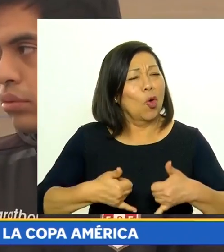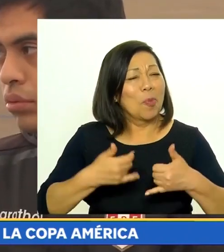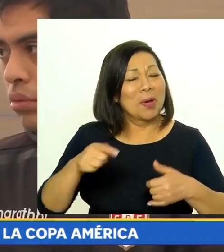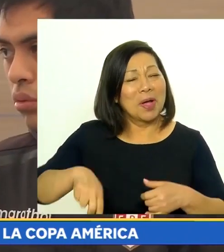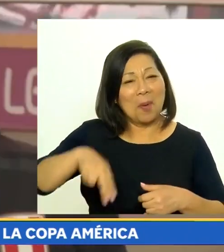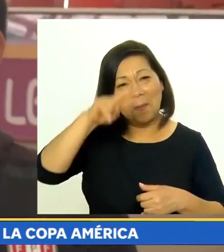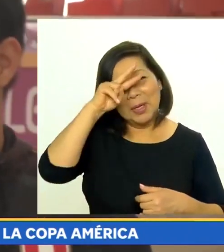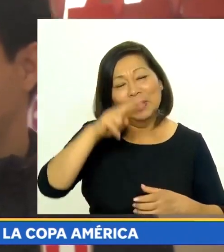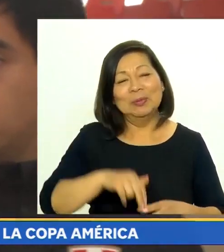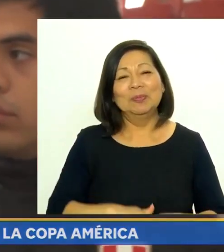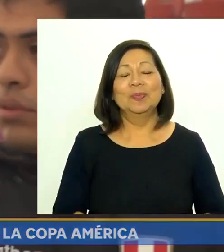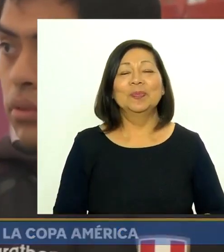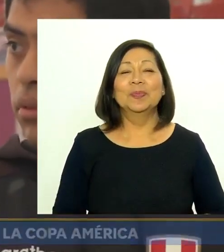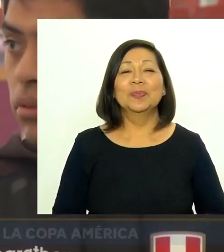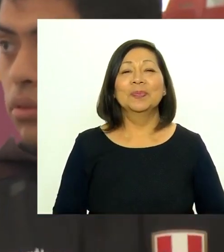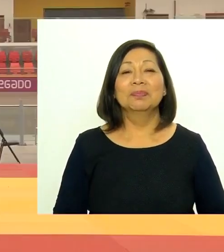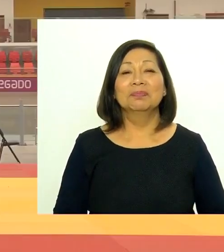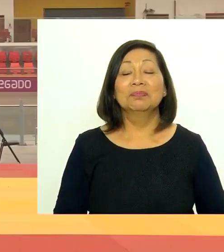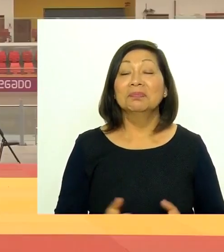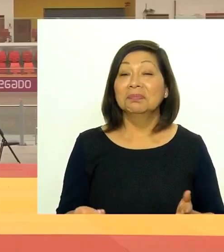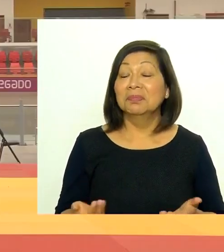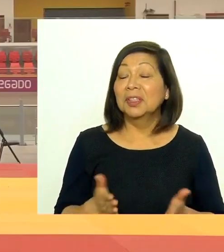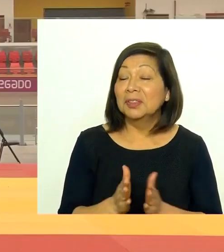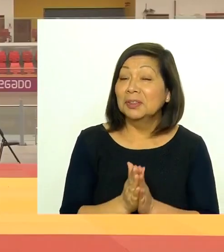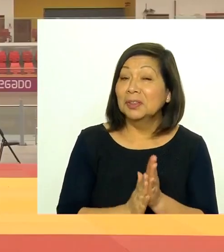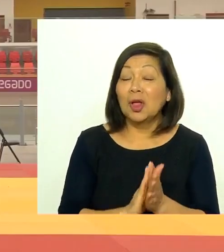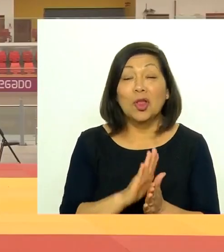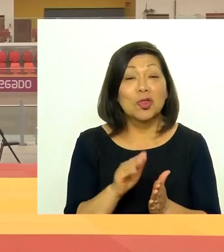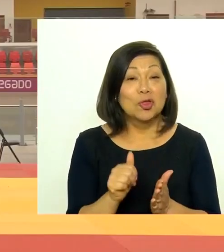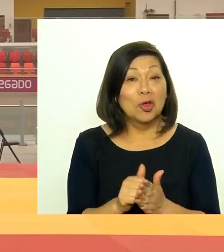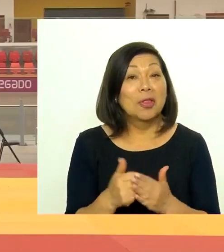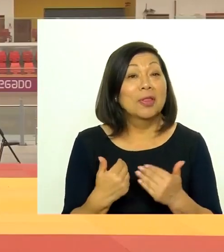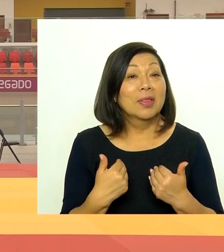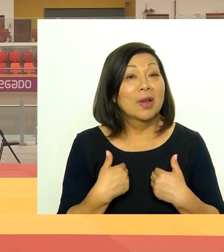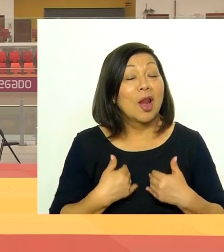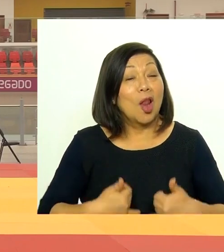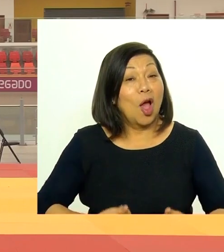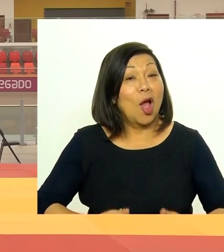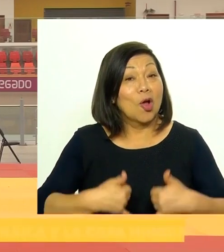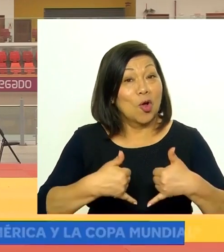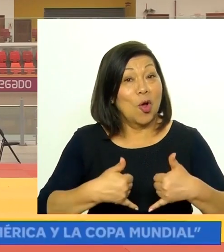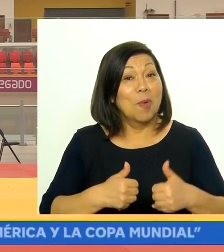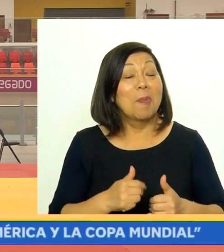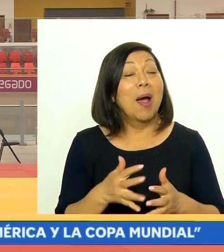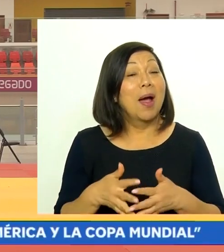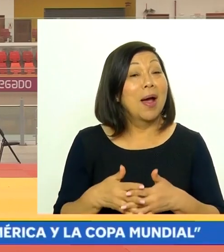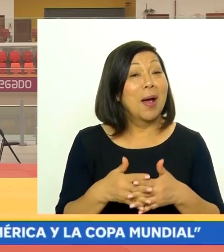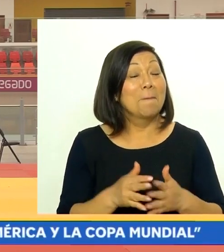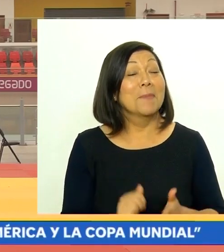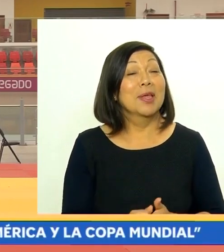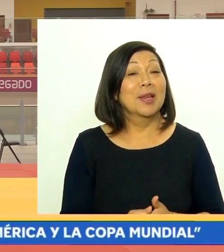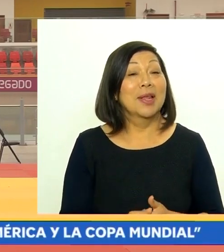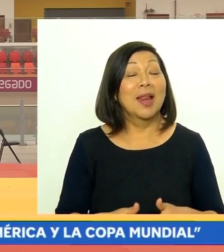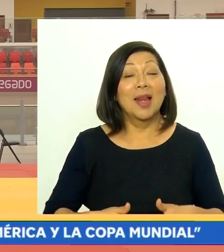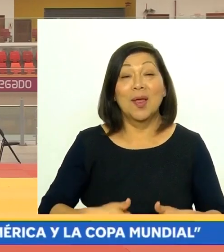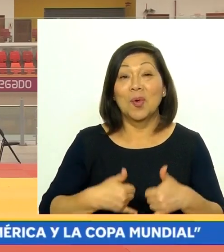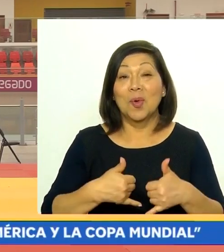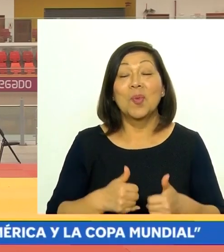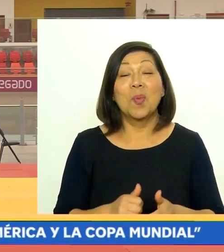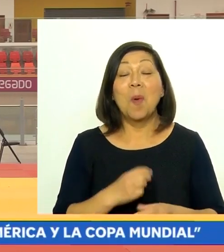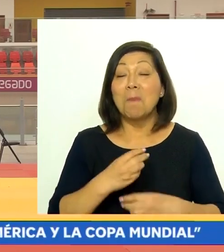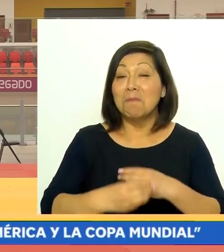traer una copa al Perú. ansiamos todos obtener la Copa América y la